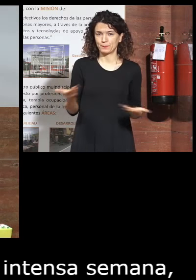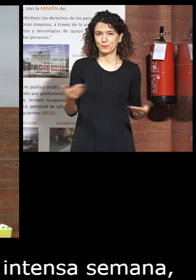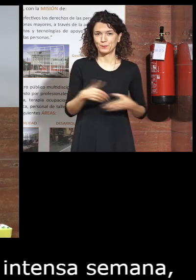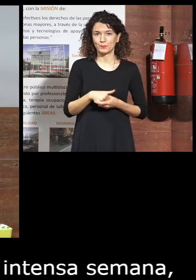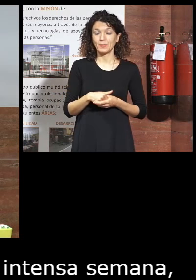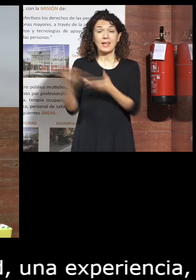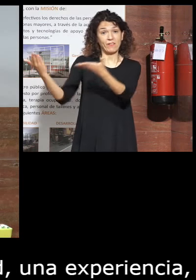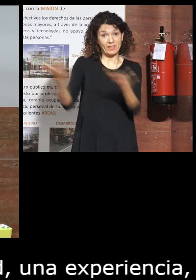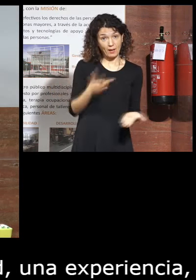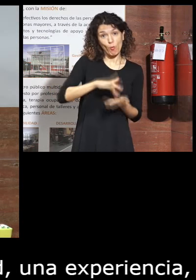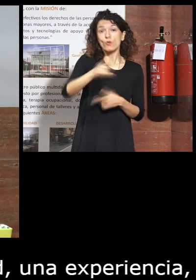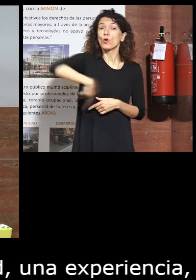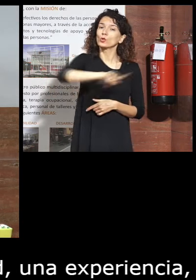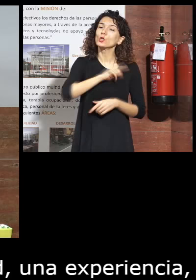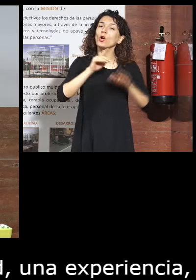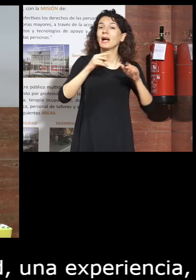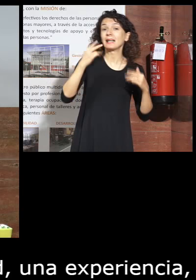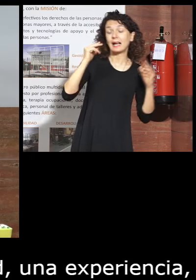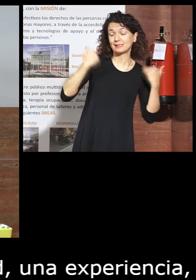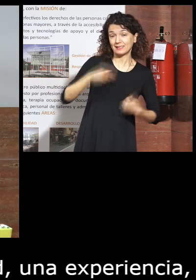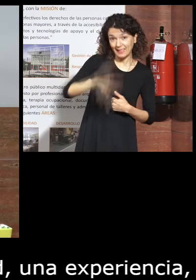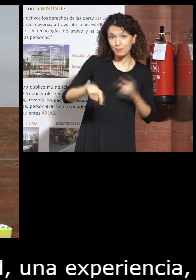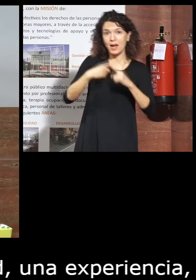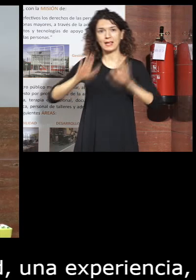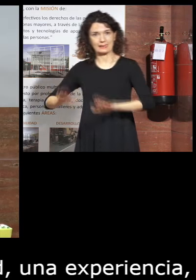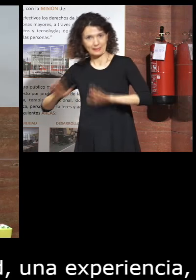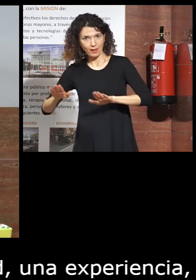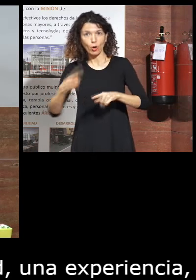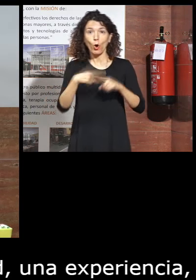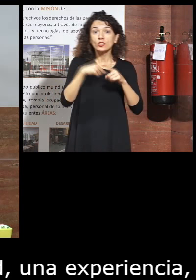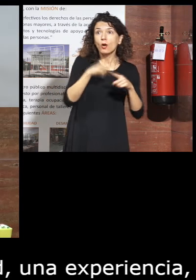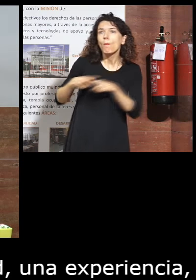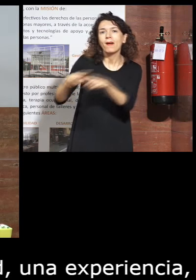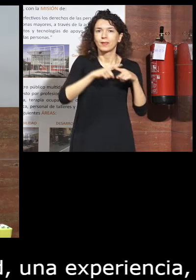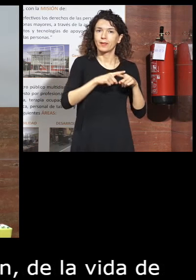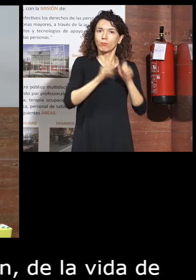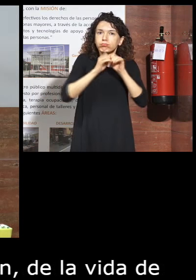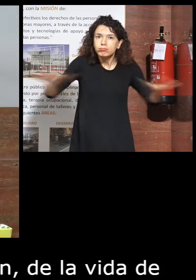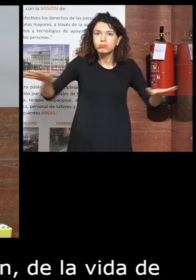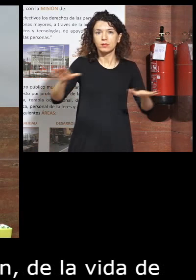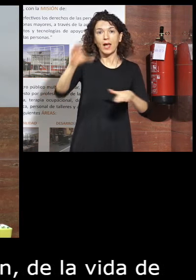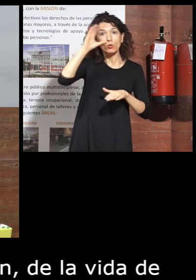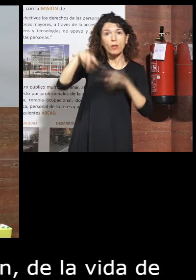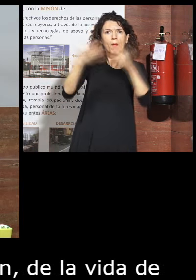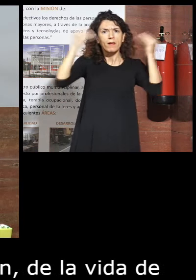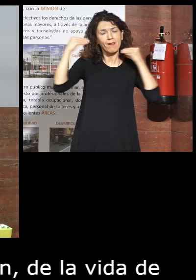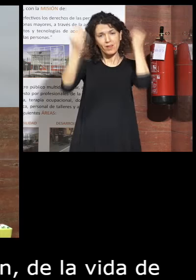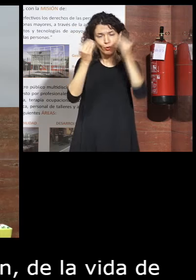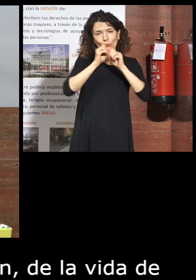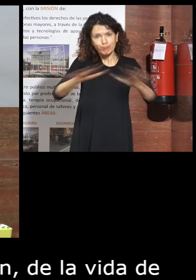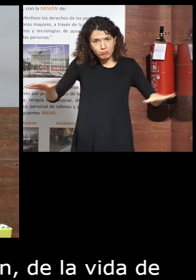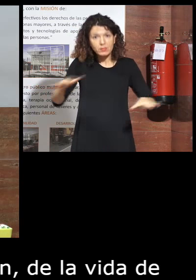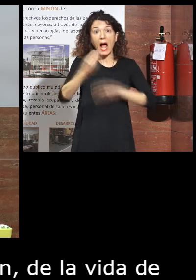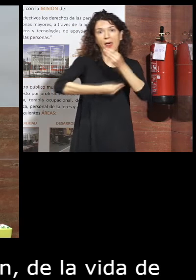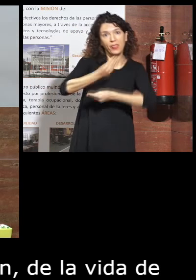Os invitamos a ser y a estar, a compartir todo lo aprendido, escuchado y reflexionado, a